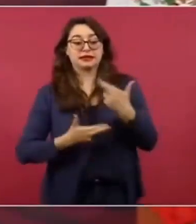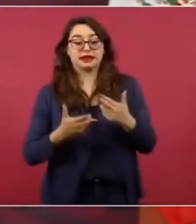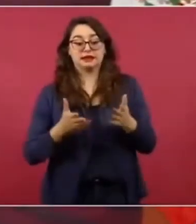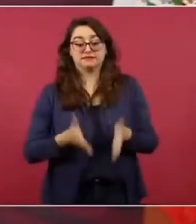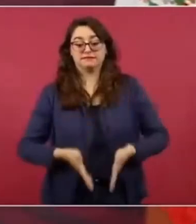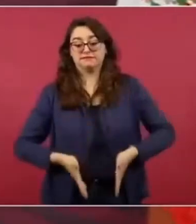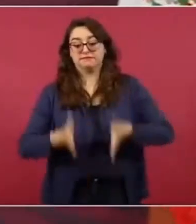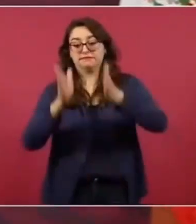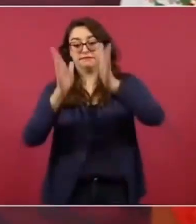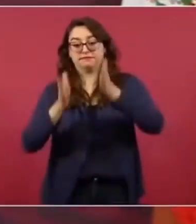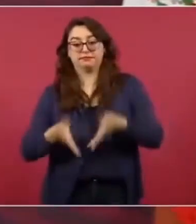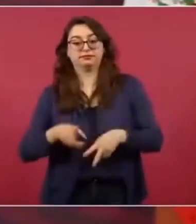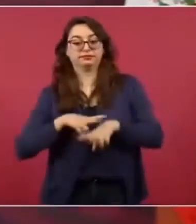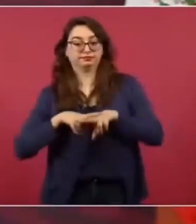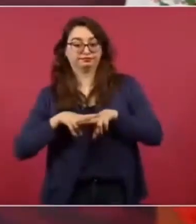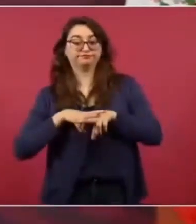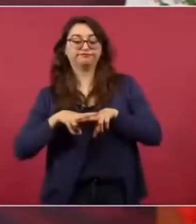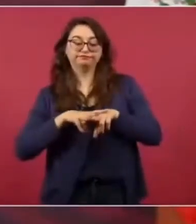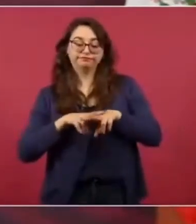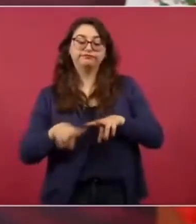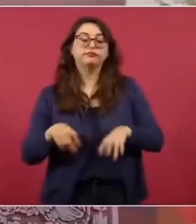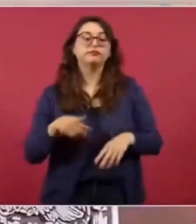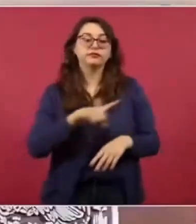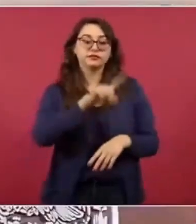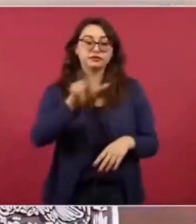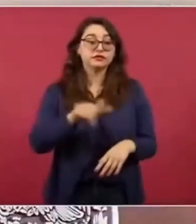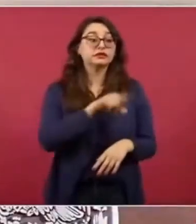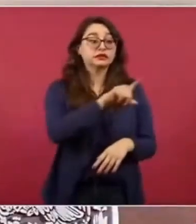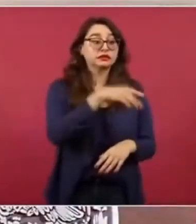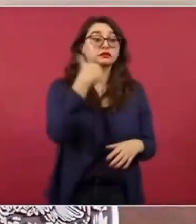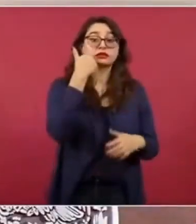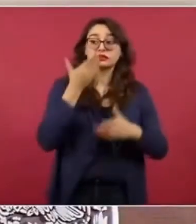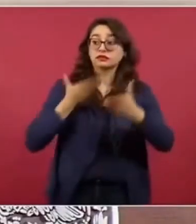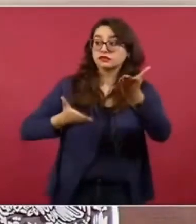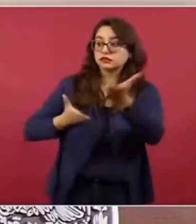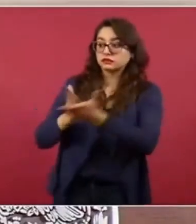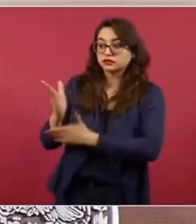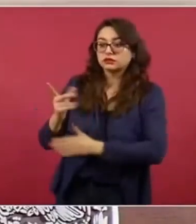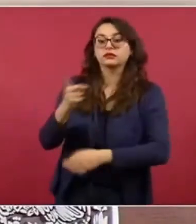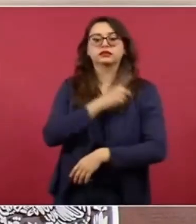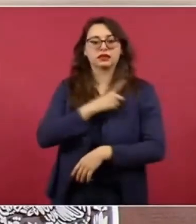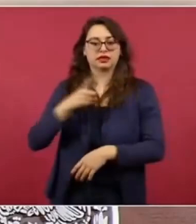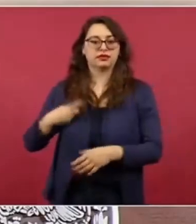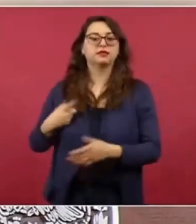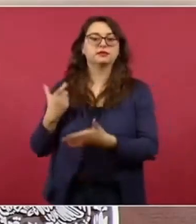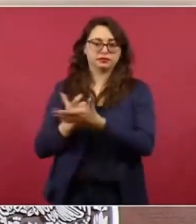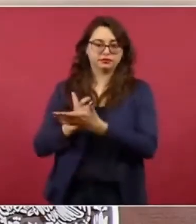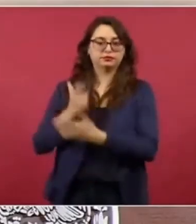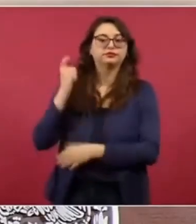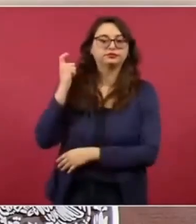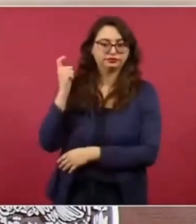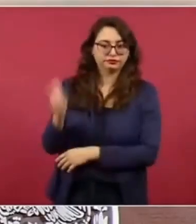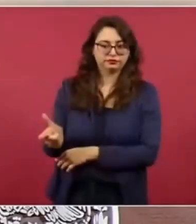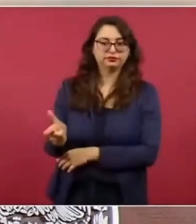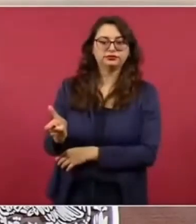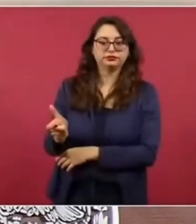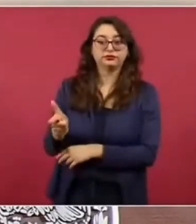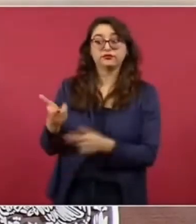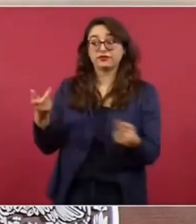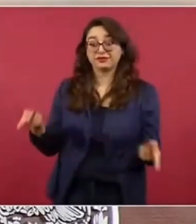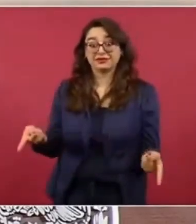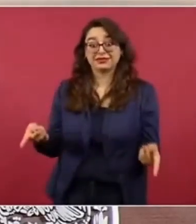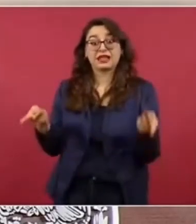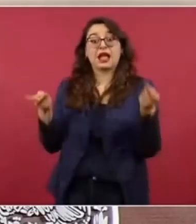de la empresa de la